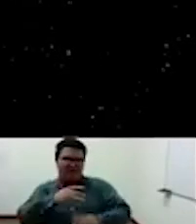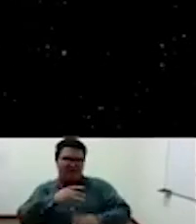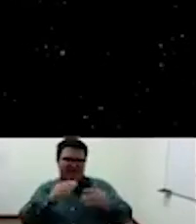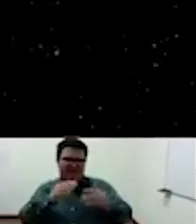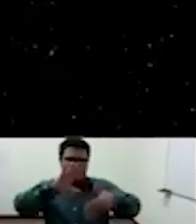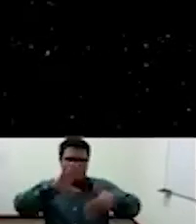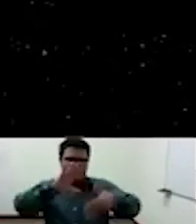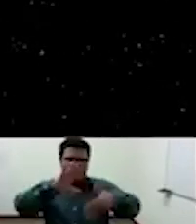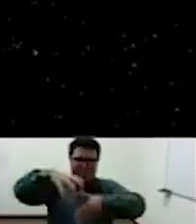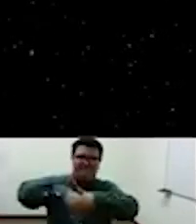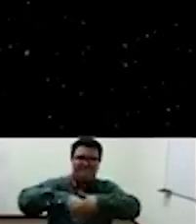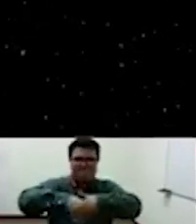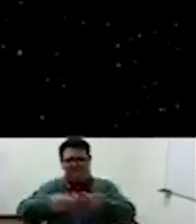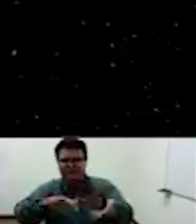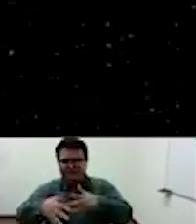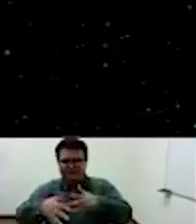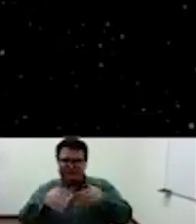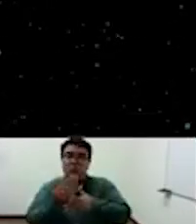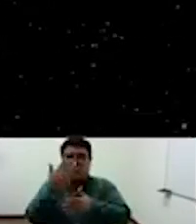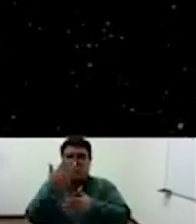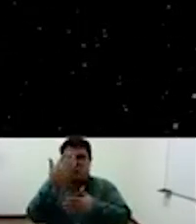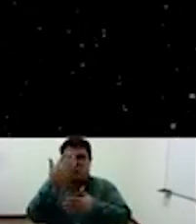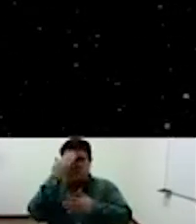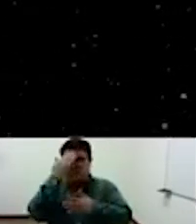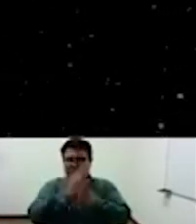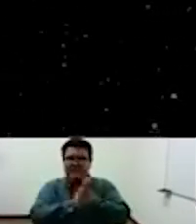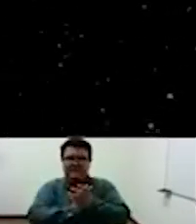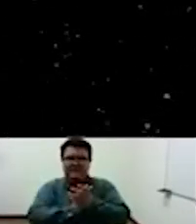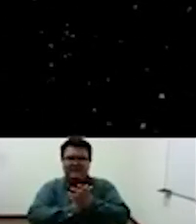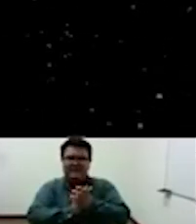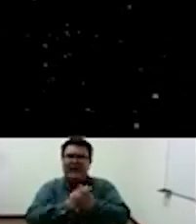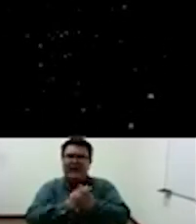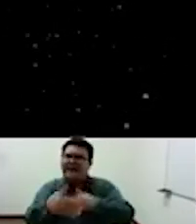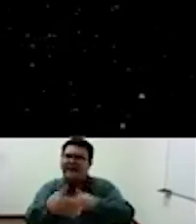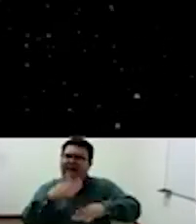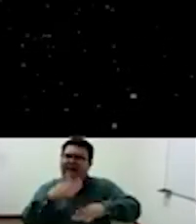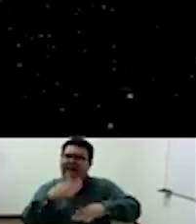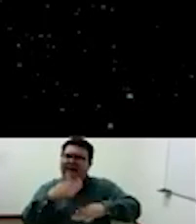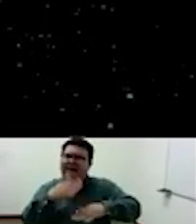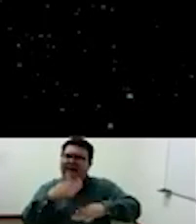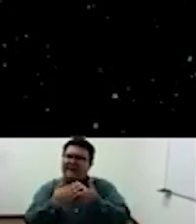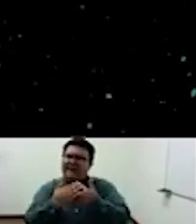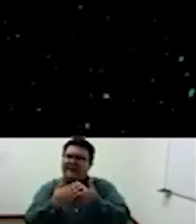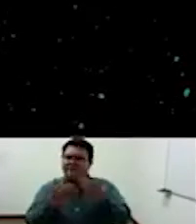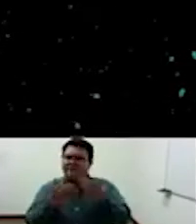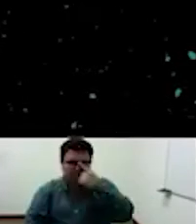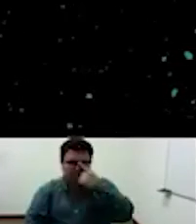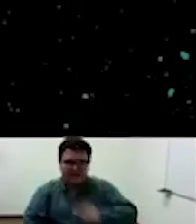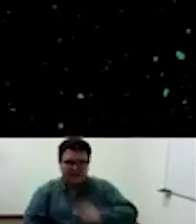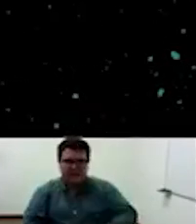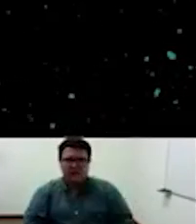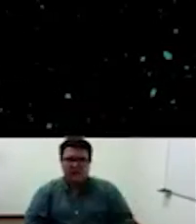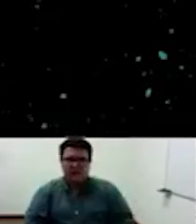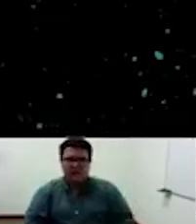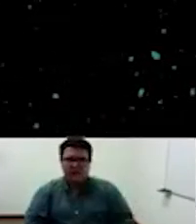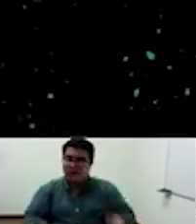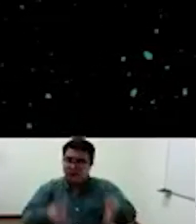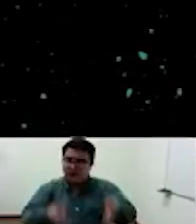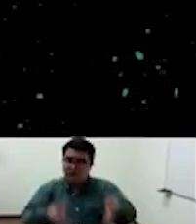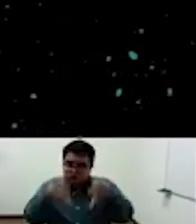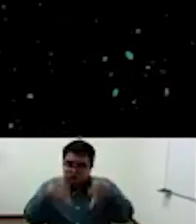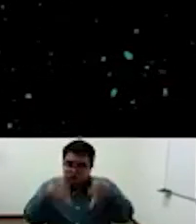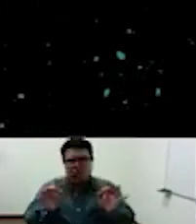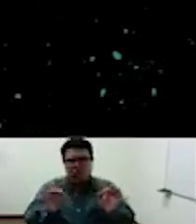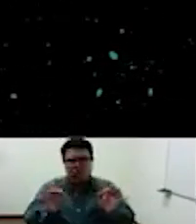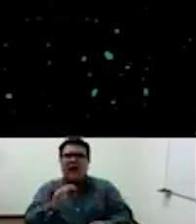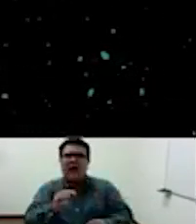pero más adelante nos dice que que no fue así que esa posmodernidad lo